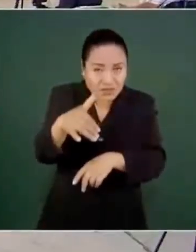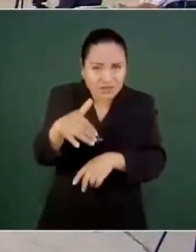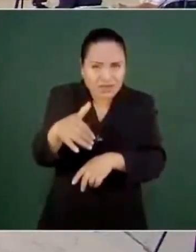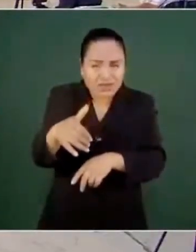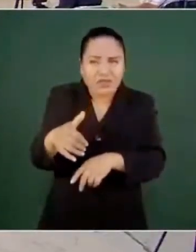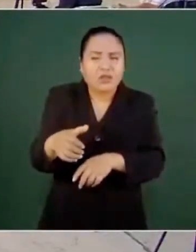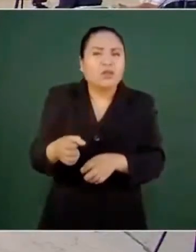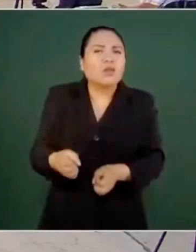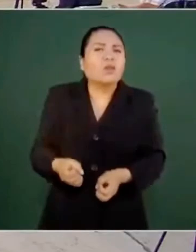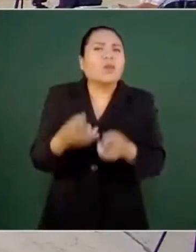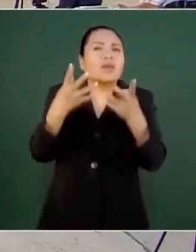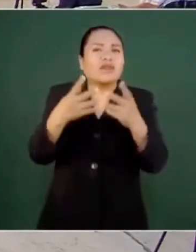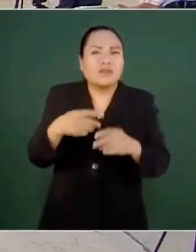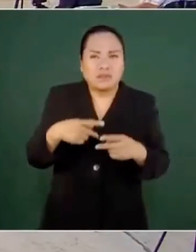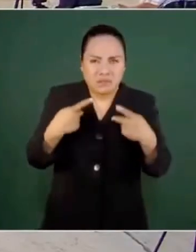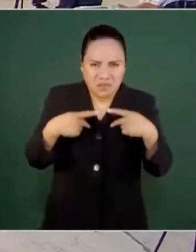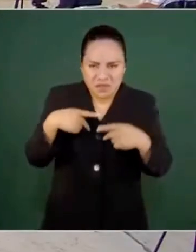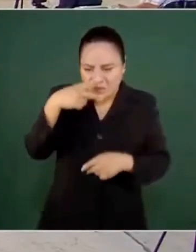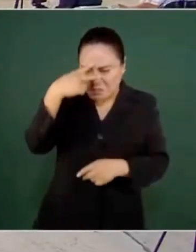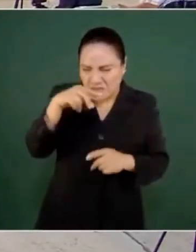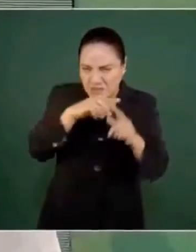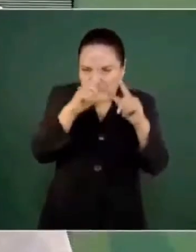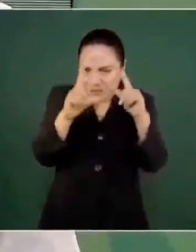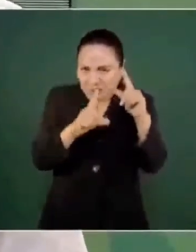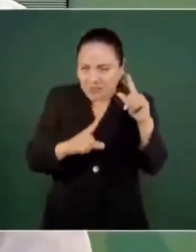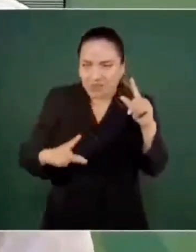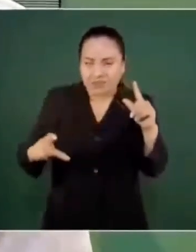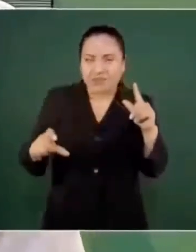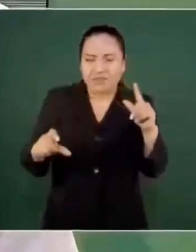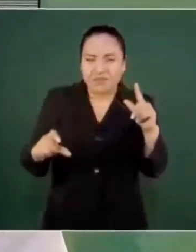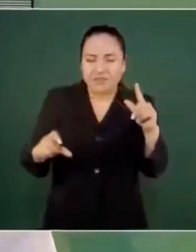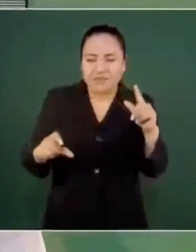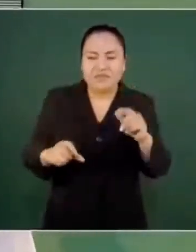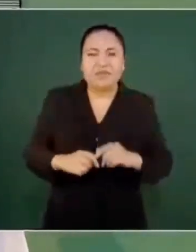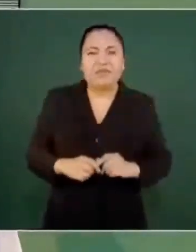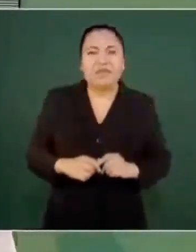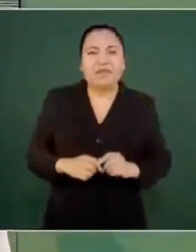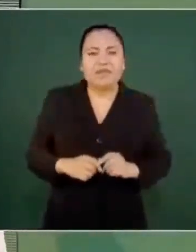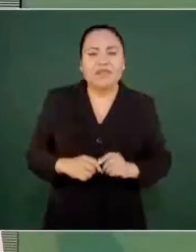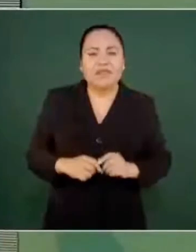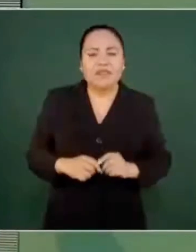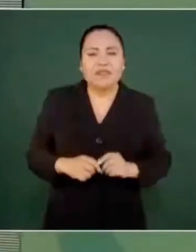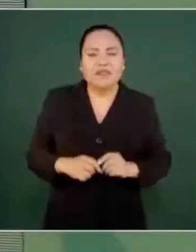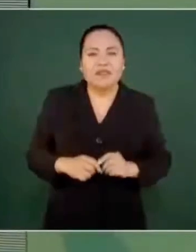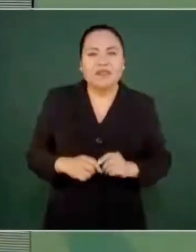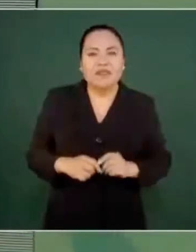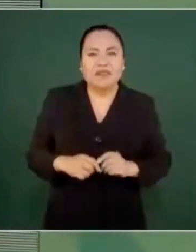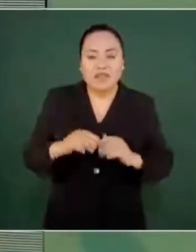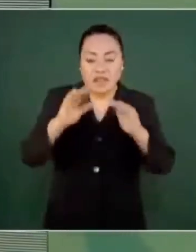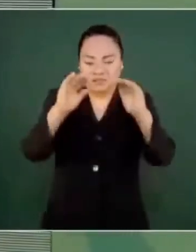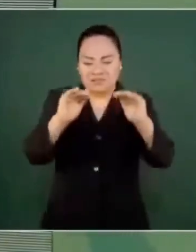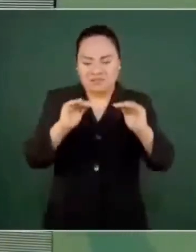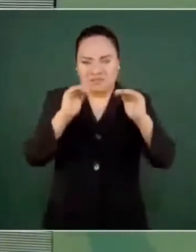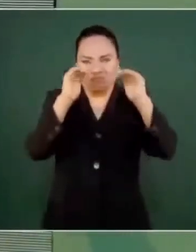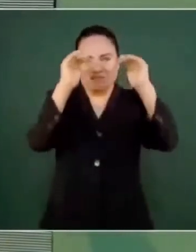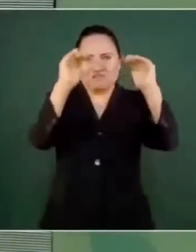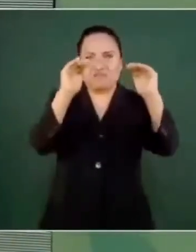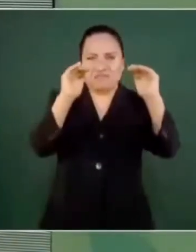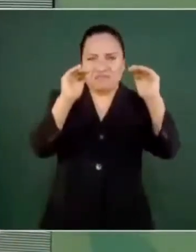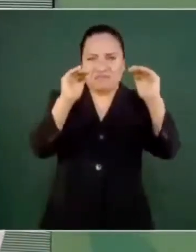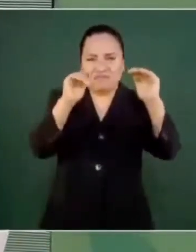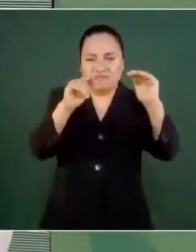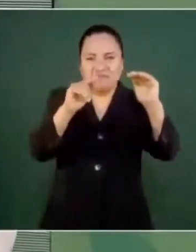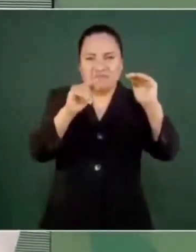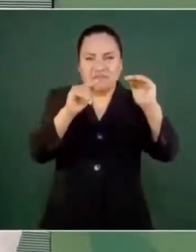sabían que los de mero arriba, los bancos